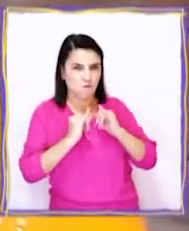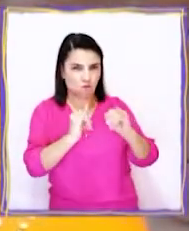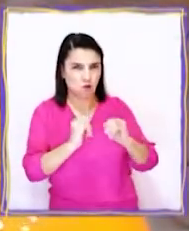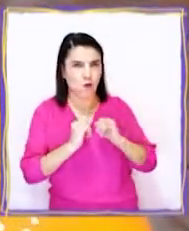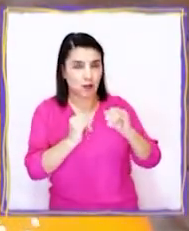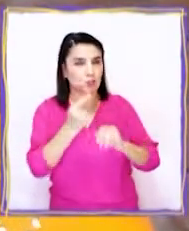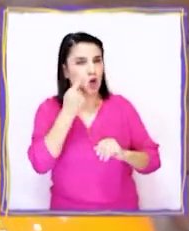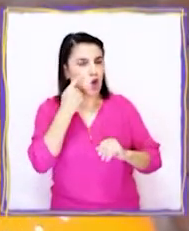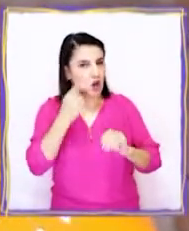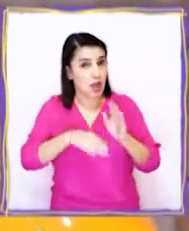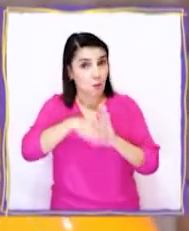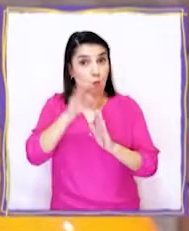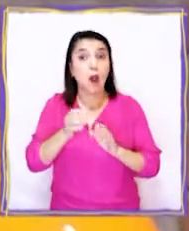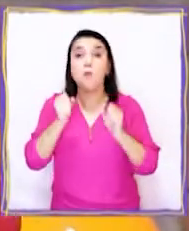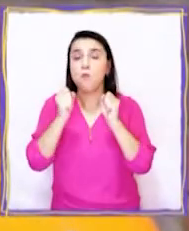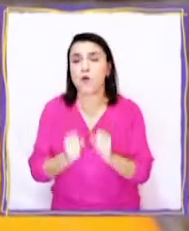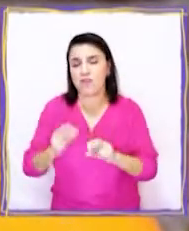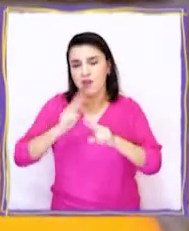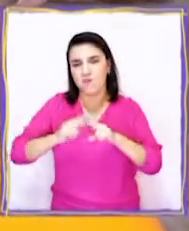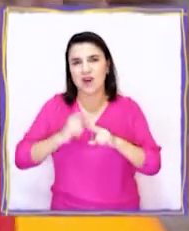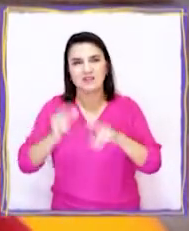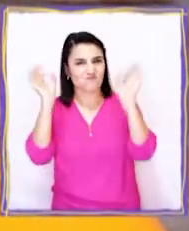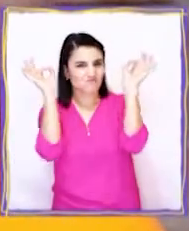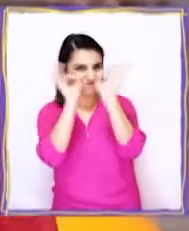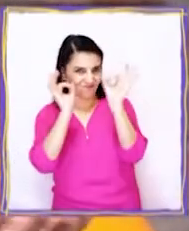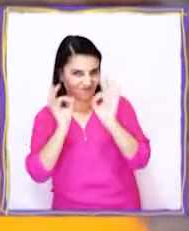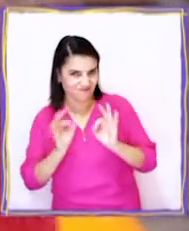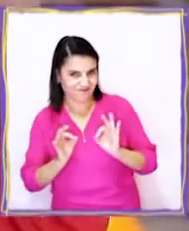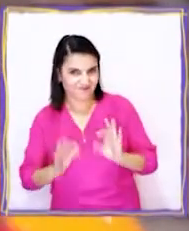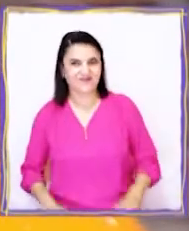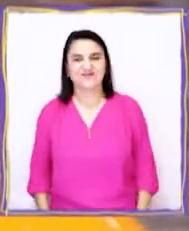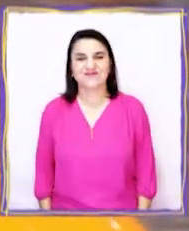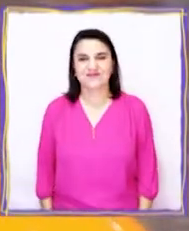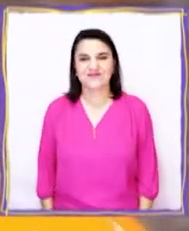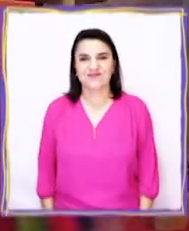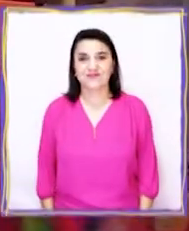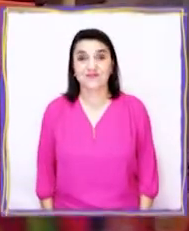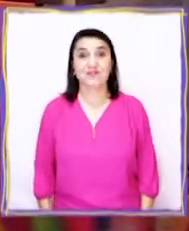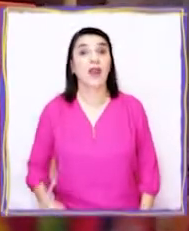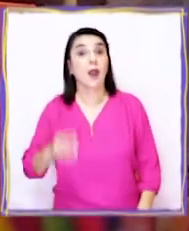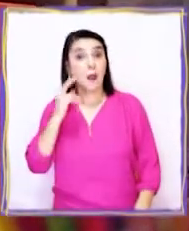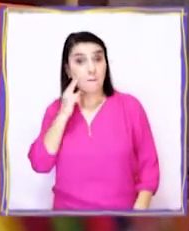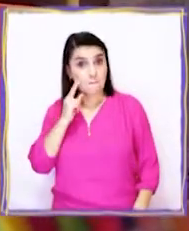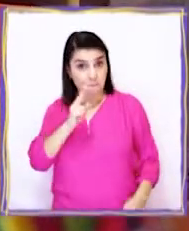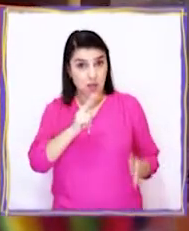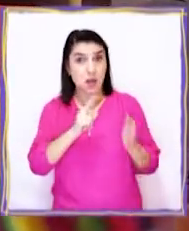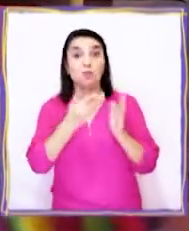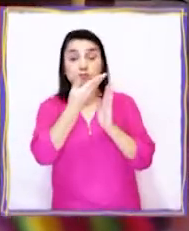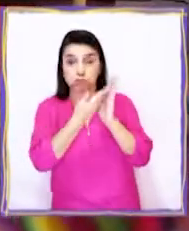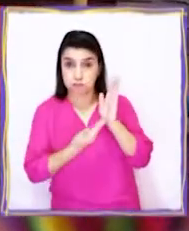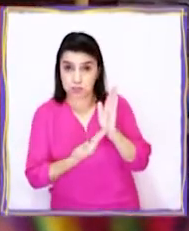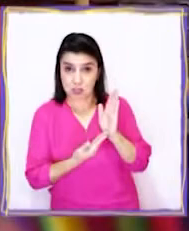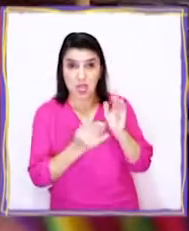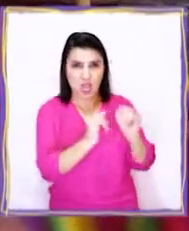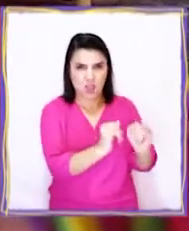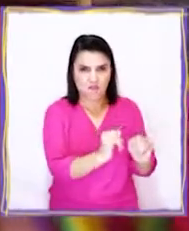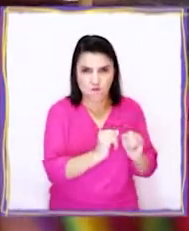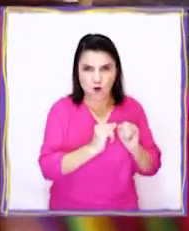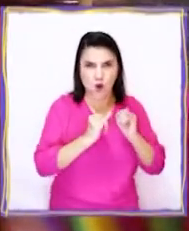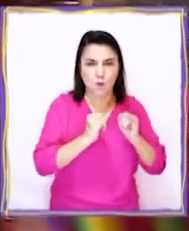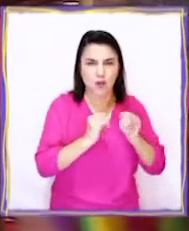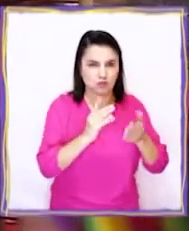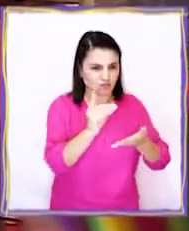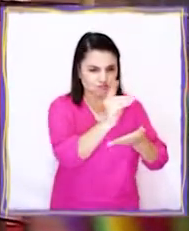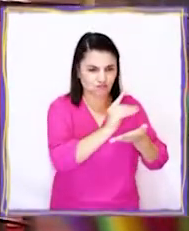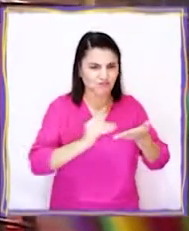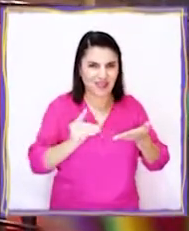conozcamos más sobre nuestra postura, vamos a poder preparar nuestros argumentos. Y miren, encontré una infografía